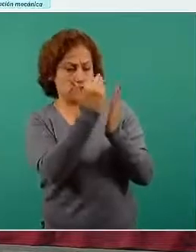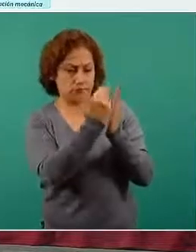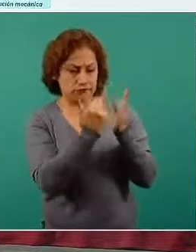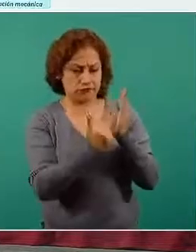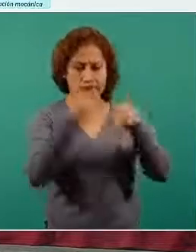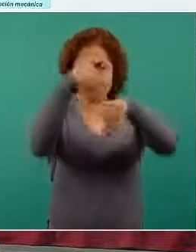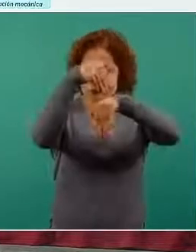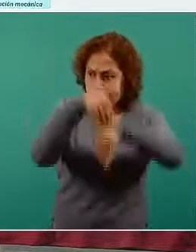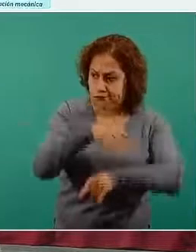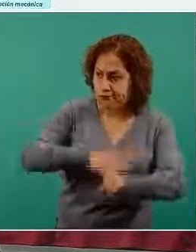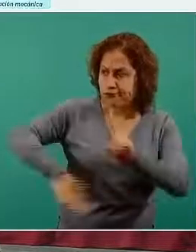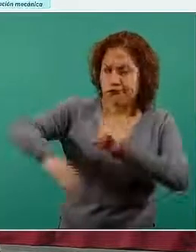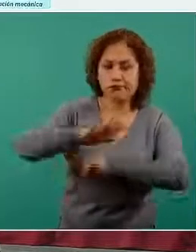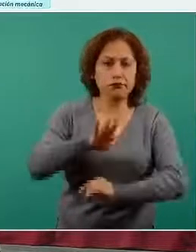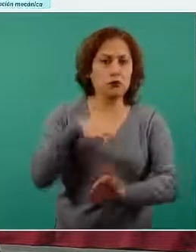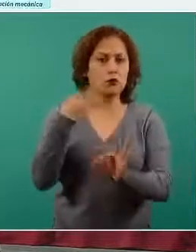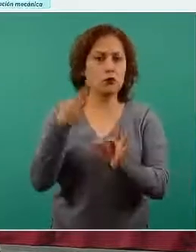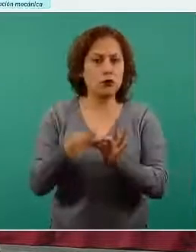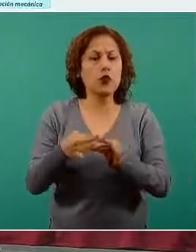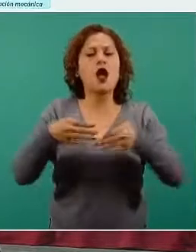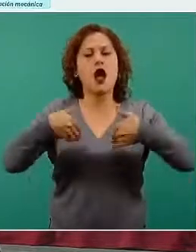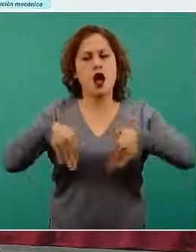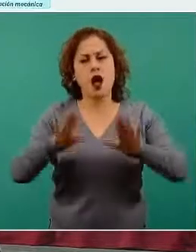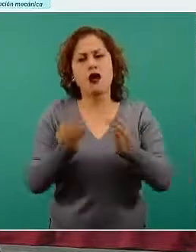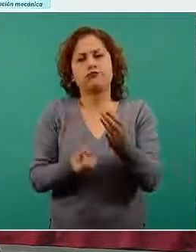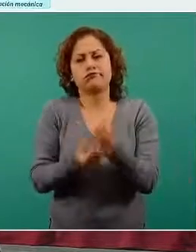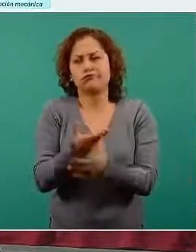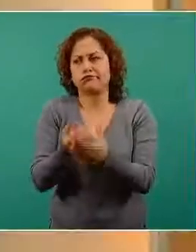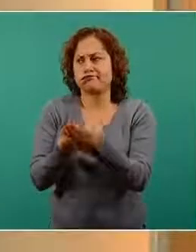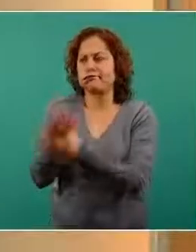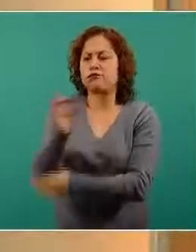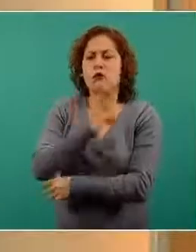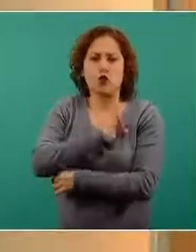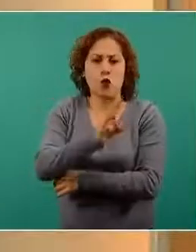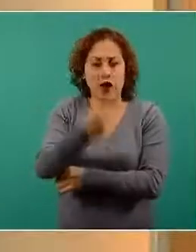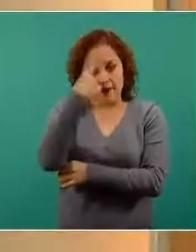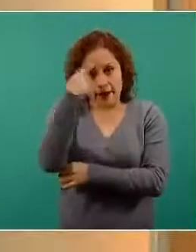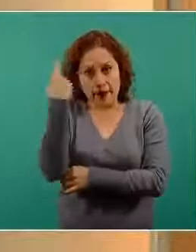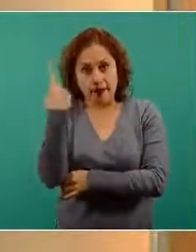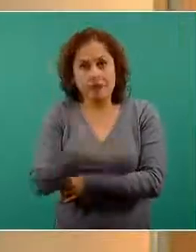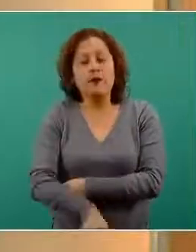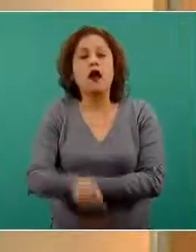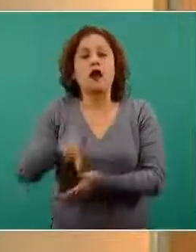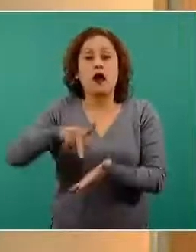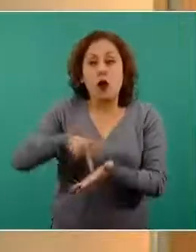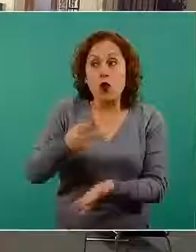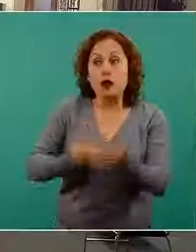riesgo mayor de que se vuelva a incrementar el número de casos en nuestro país.